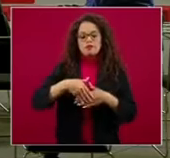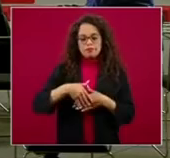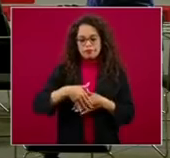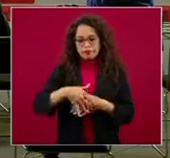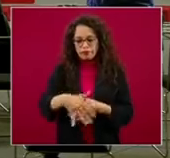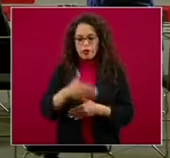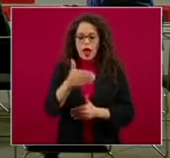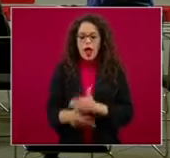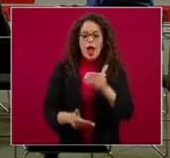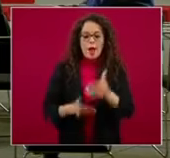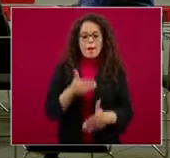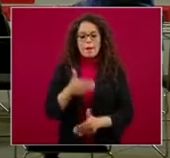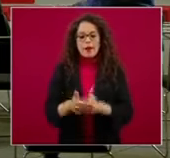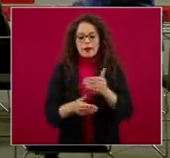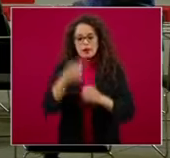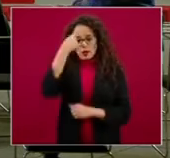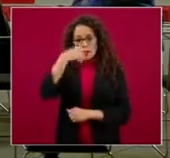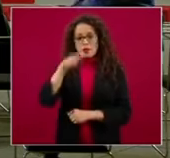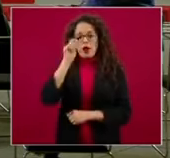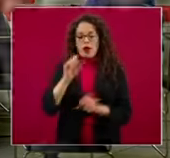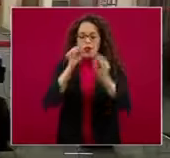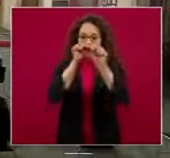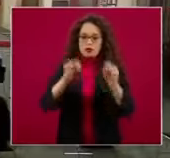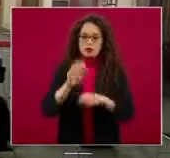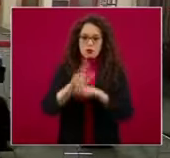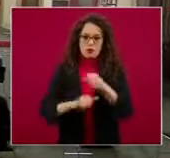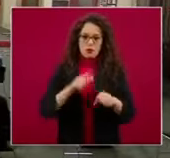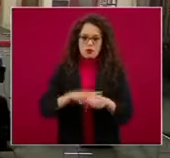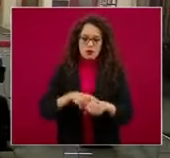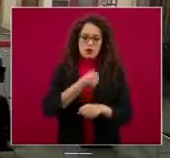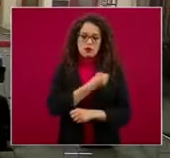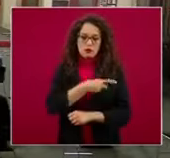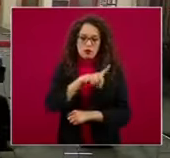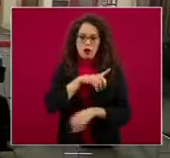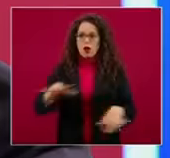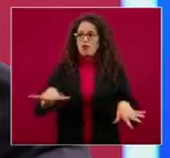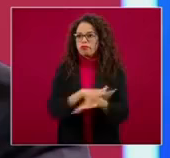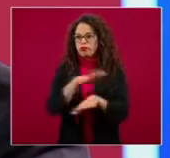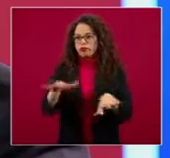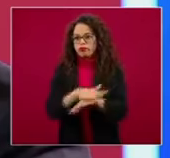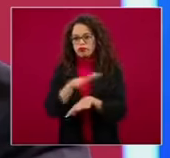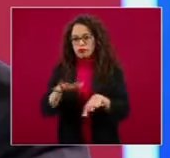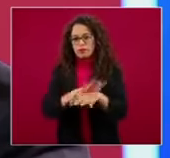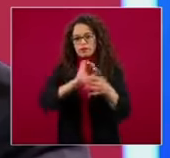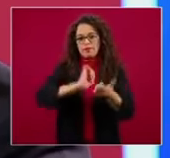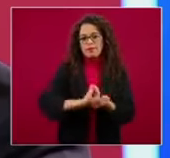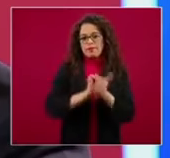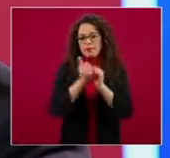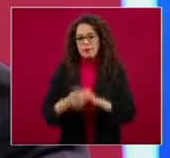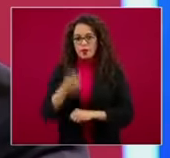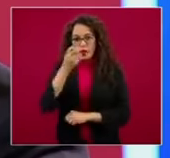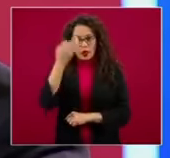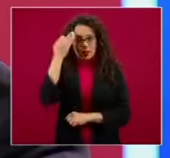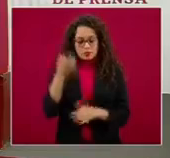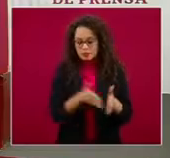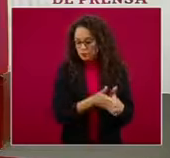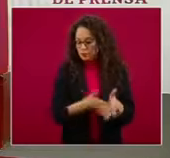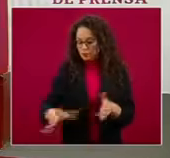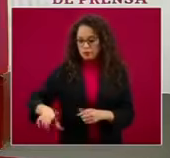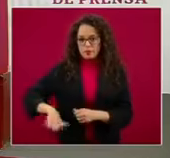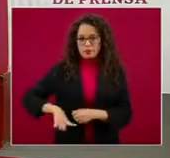capacidades del Sistema Nacional de Salud con su transformación durante este periodo de gobierno.